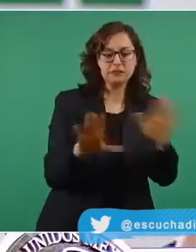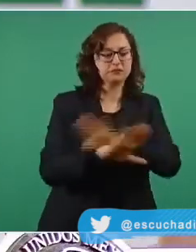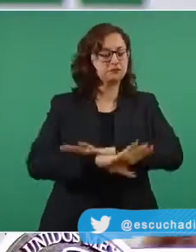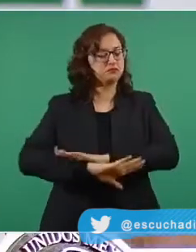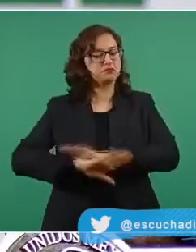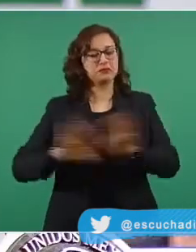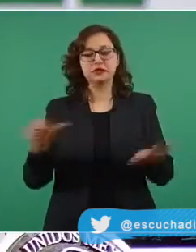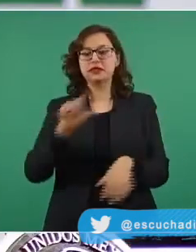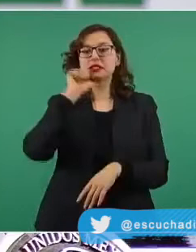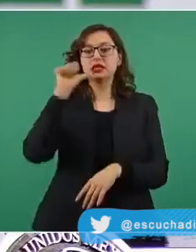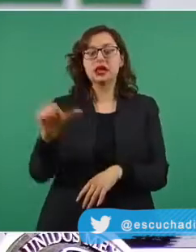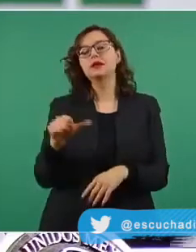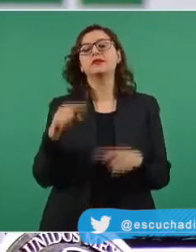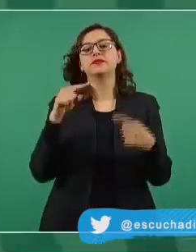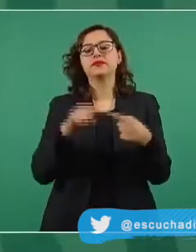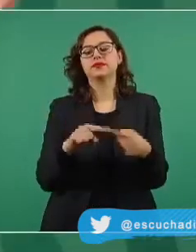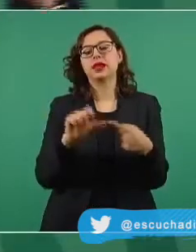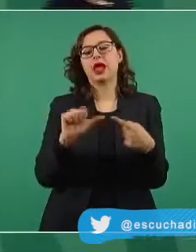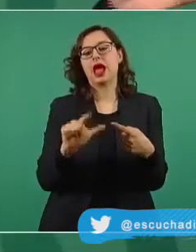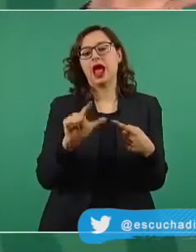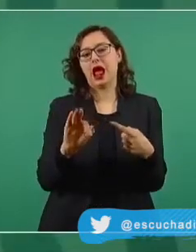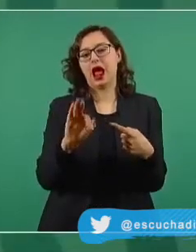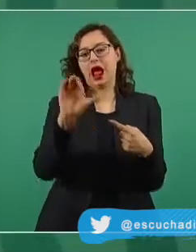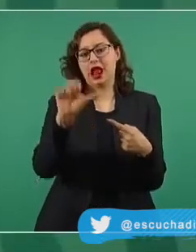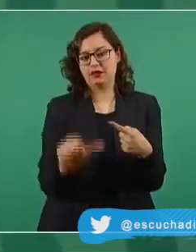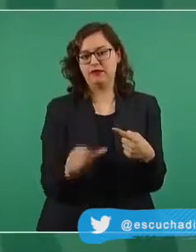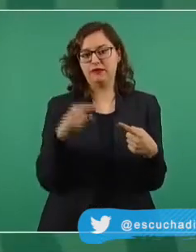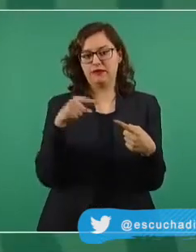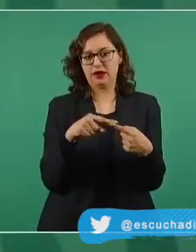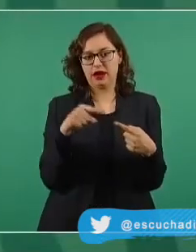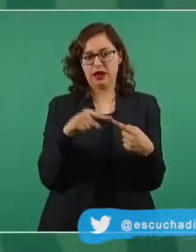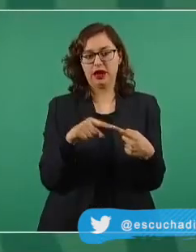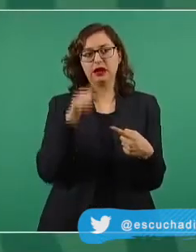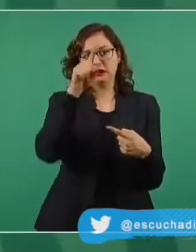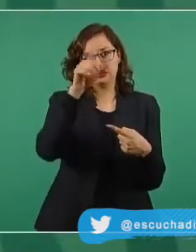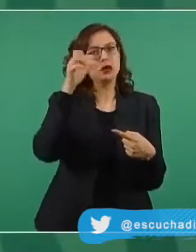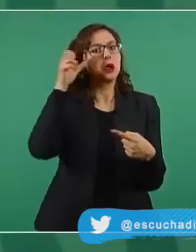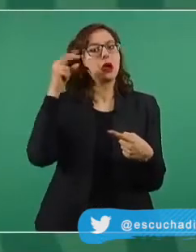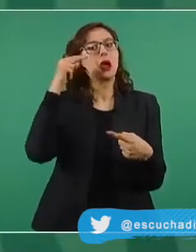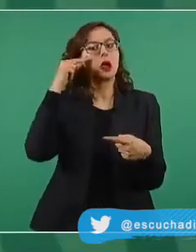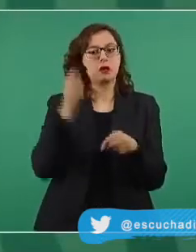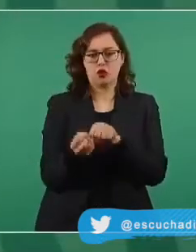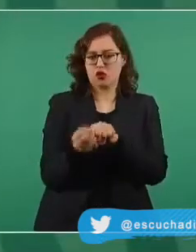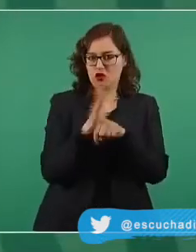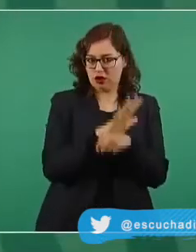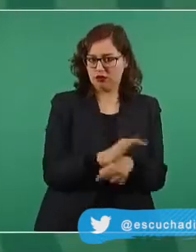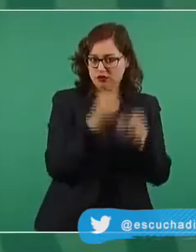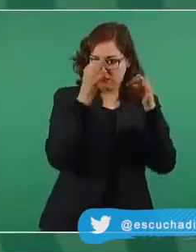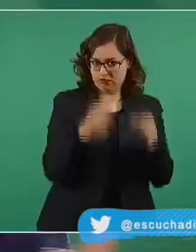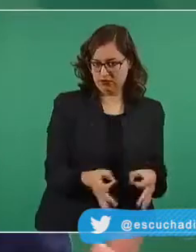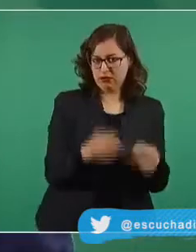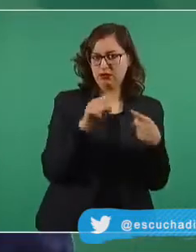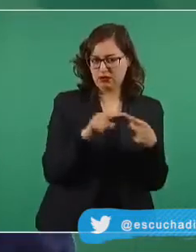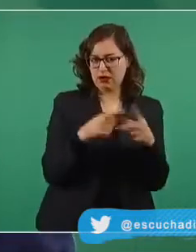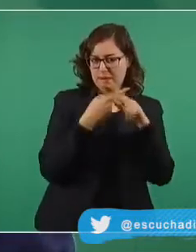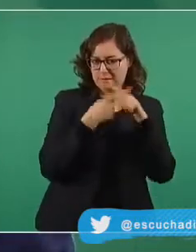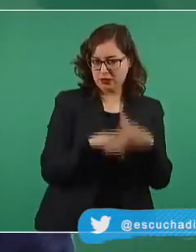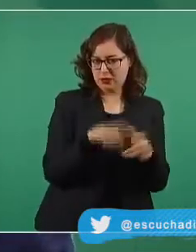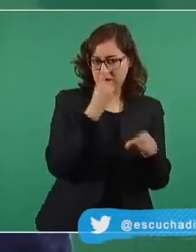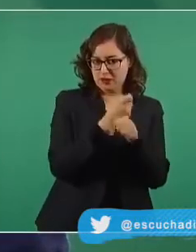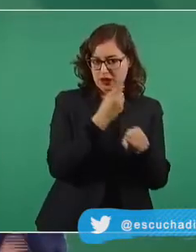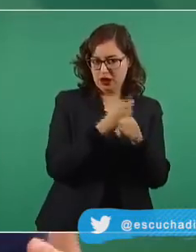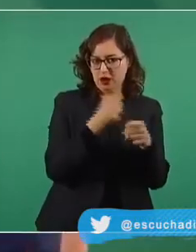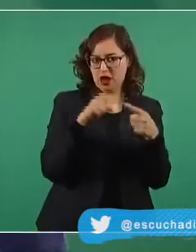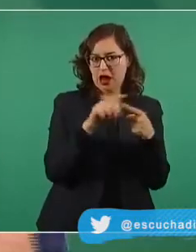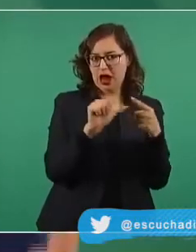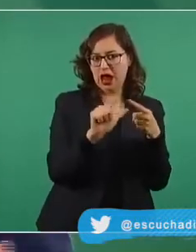porque las vacunas reducen las hospitalizaciones y defunciones. Si sospechas de haberte contagiado de COVID-19 y vas a